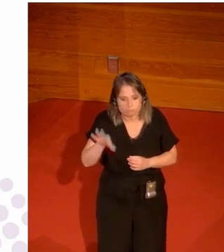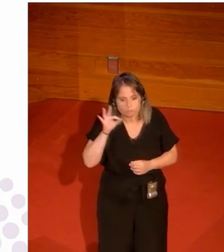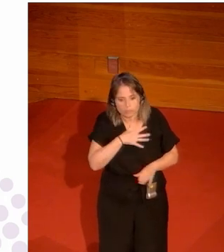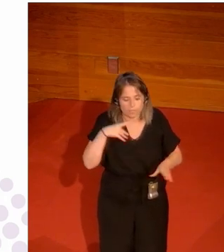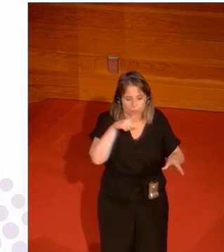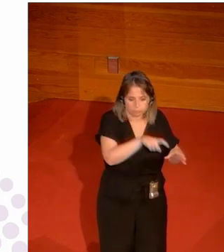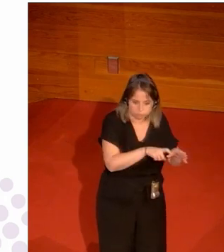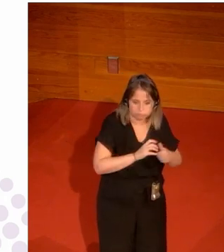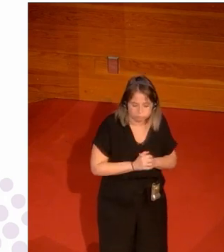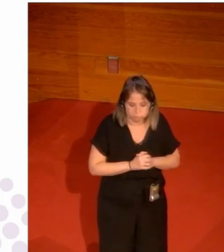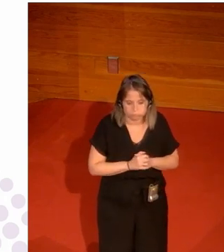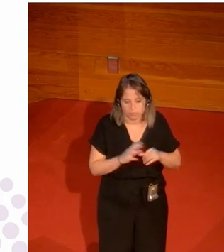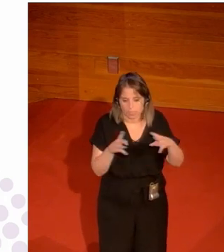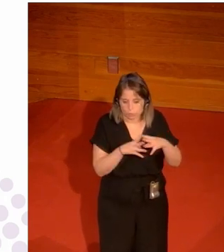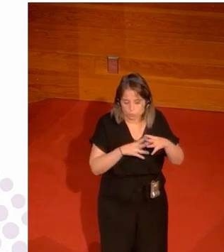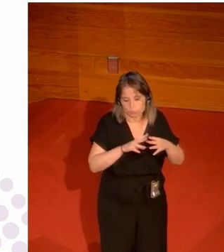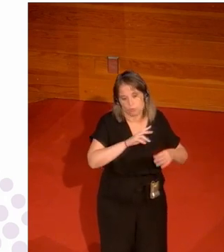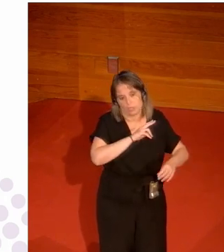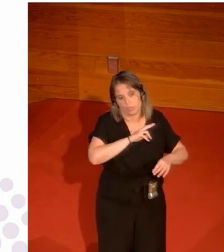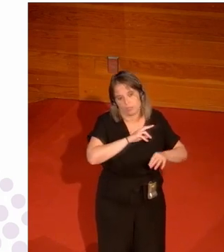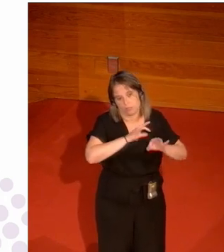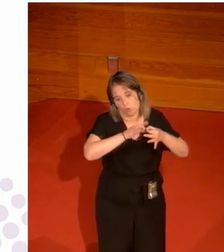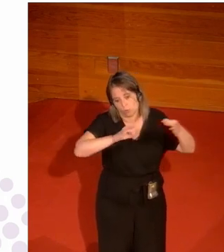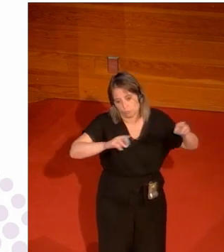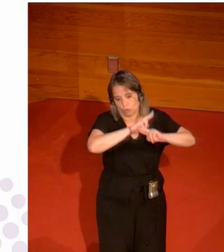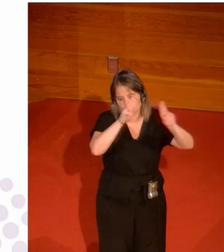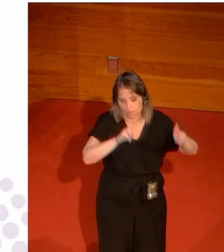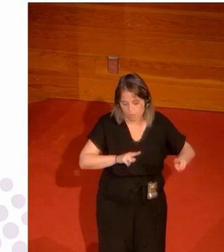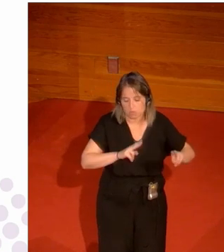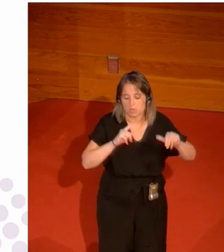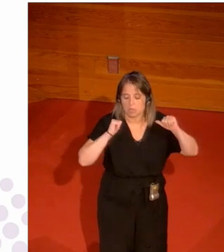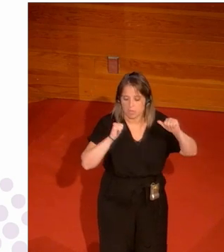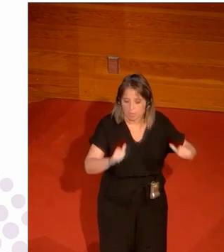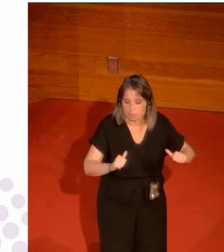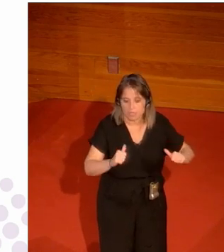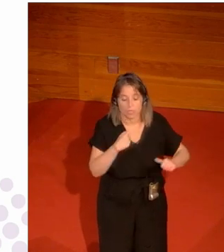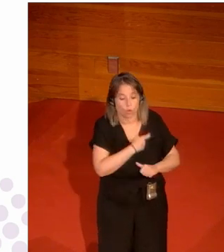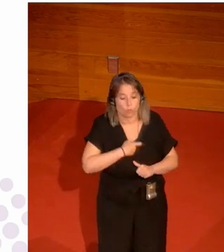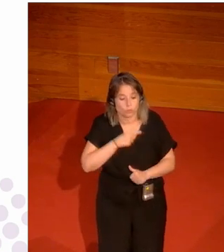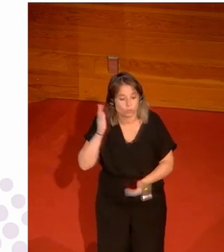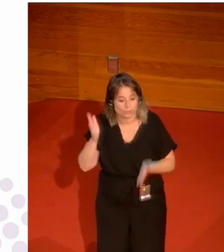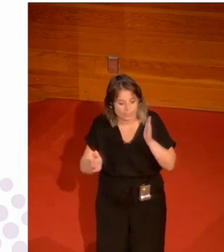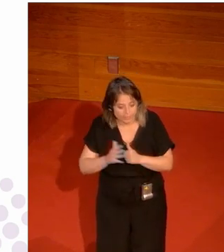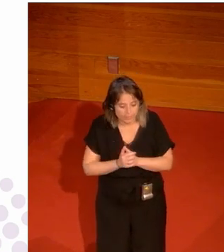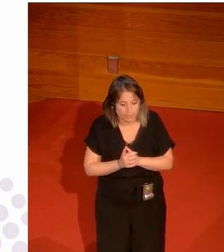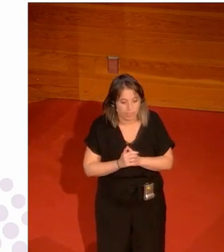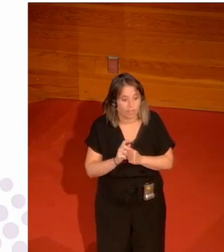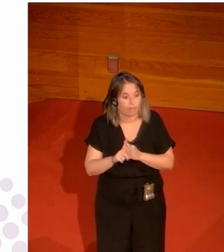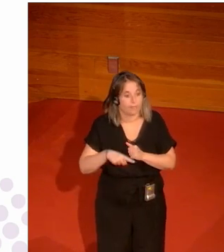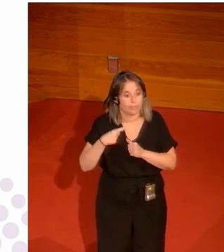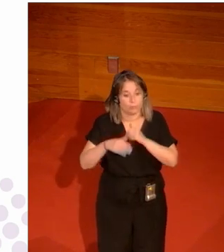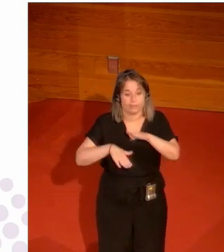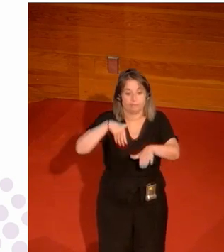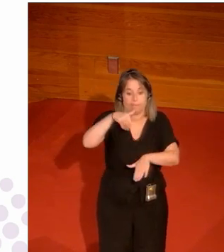integrarse dentro de las estructuras del deporte olímpico internacional y empiezan pues a lo mejor por la Comisión de Atletas a lo mejor luego el siguiente paso es